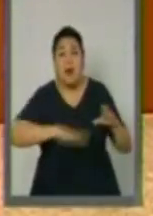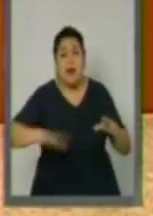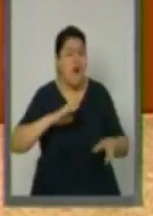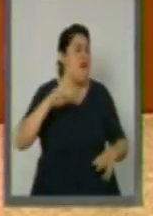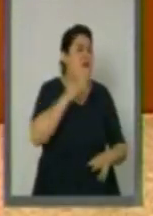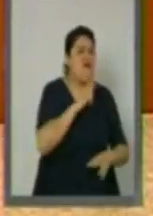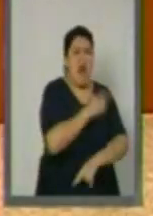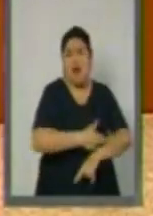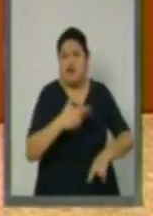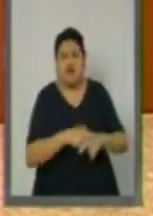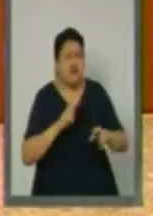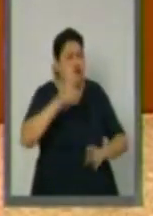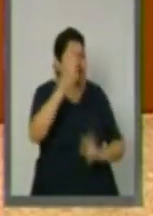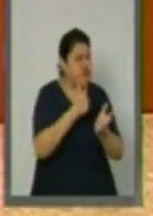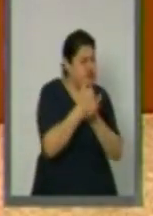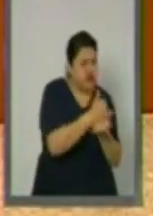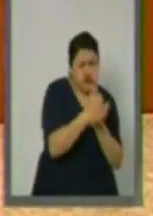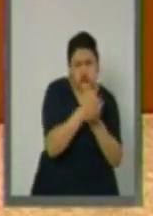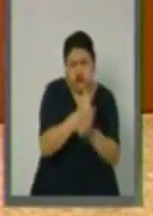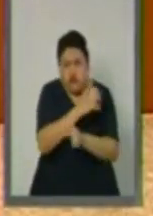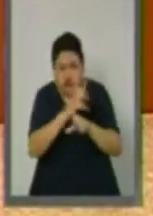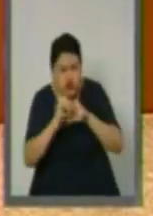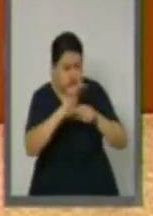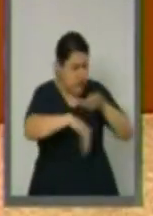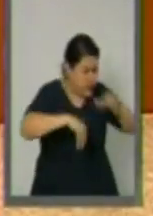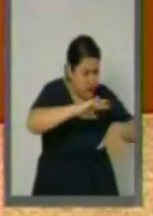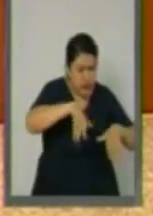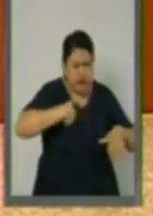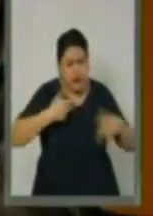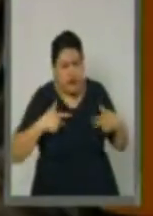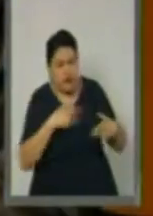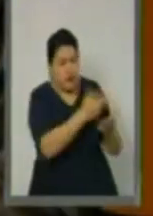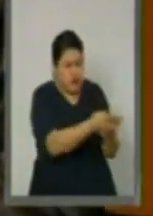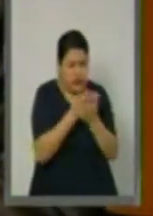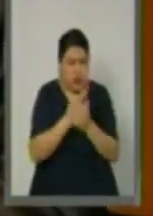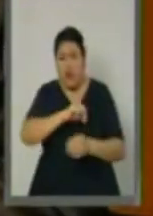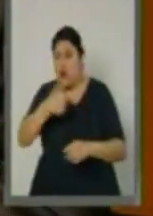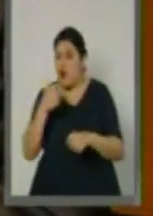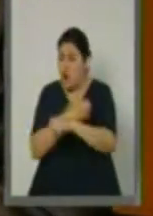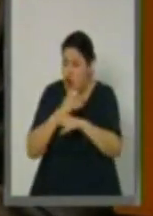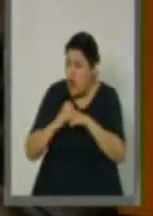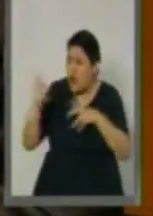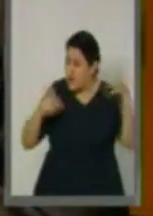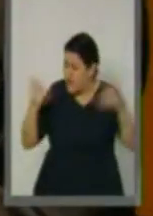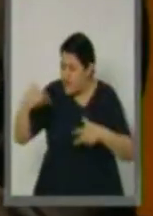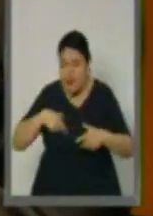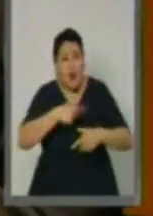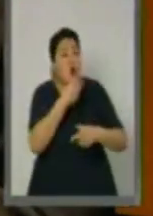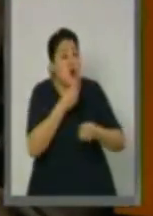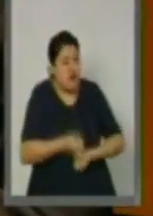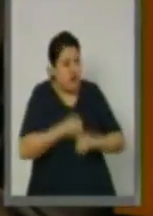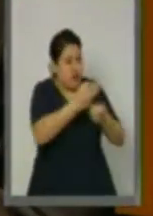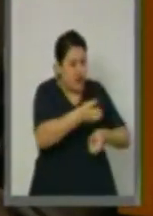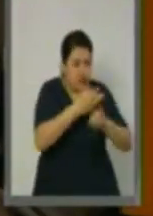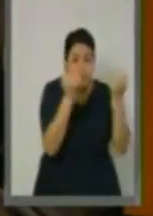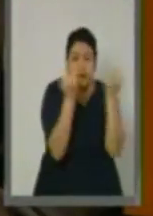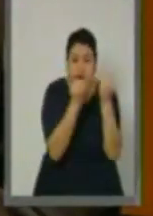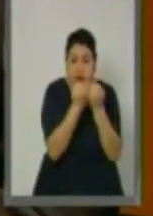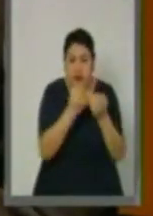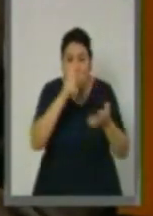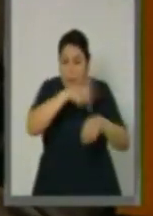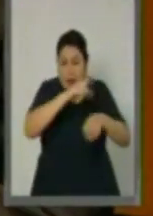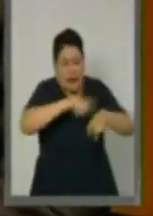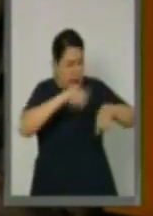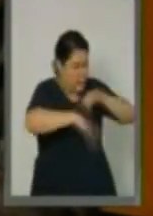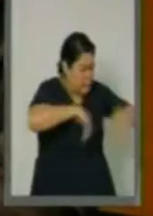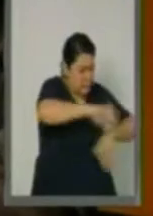movilizar para brindar apoyo en las actividades de rescate, recolecta y repartición de víveres, movilización de escombros, etc.